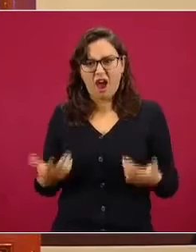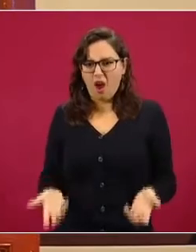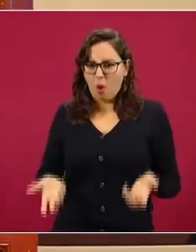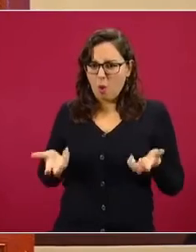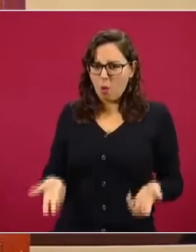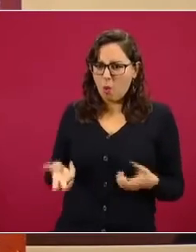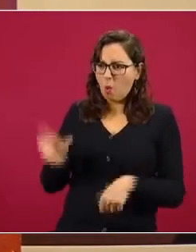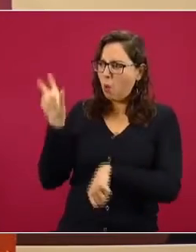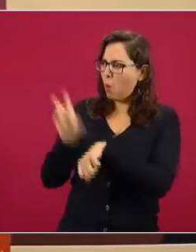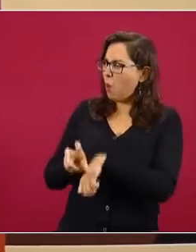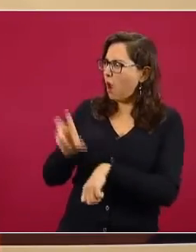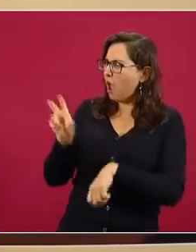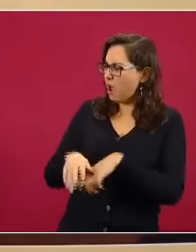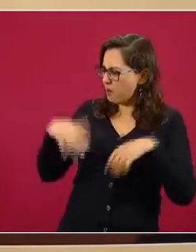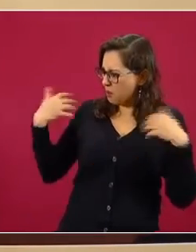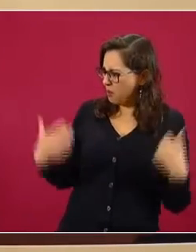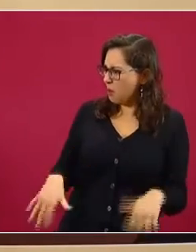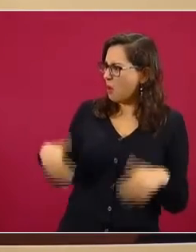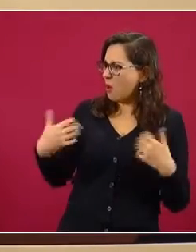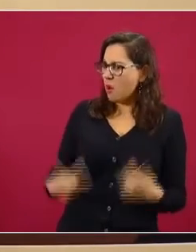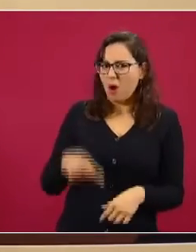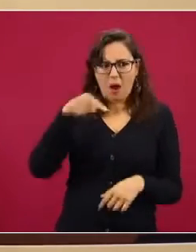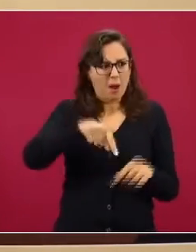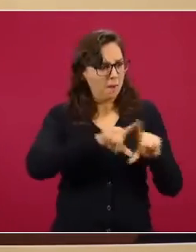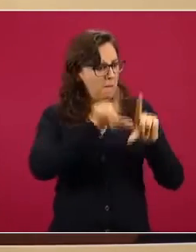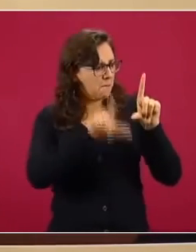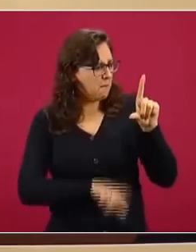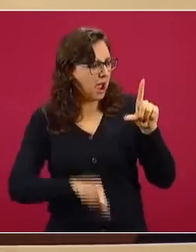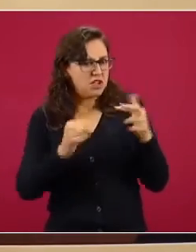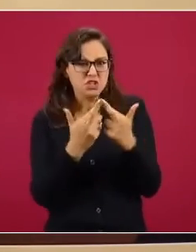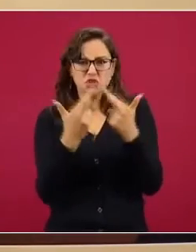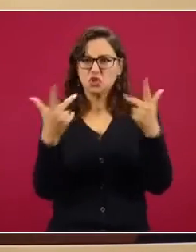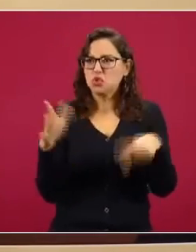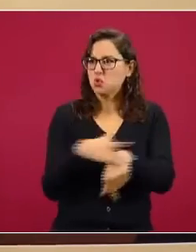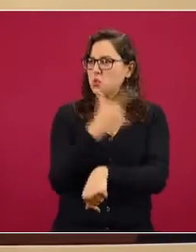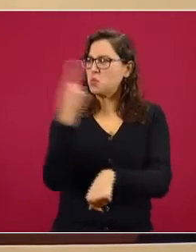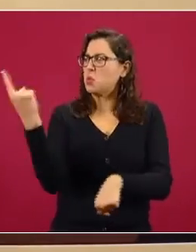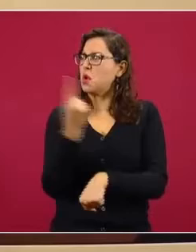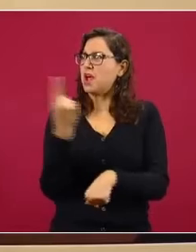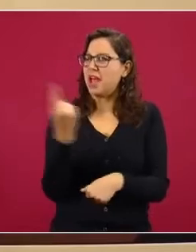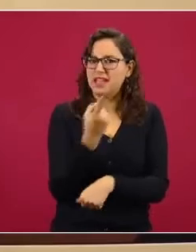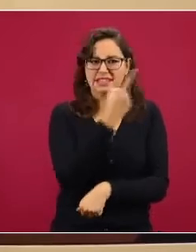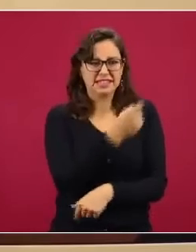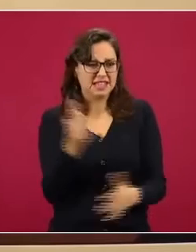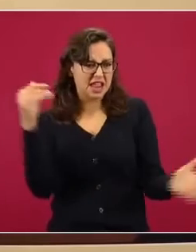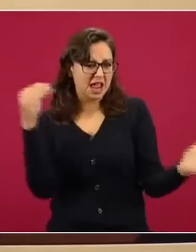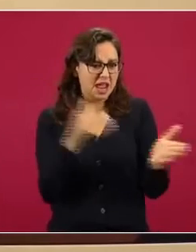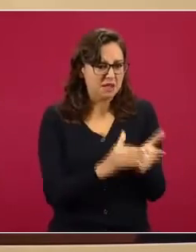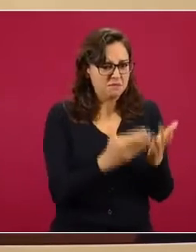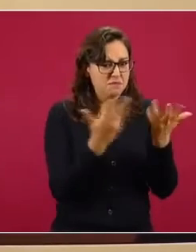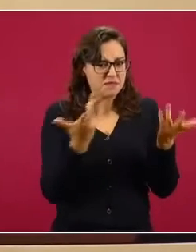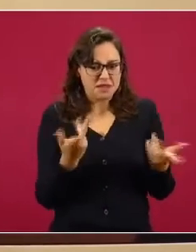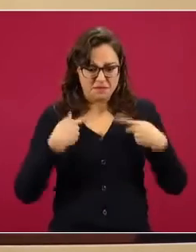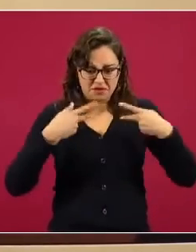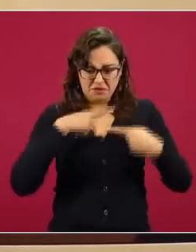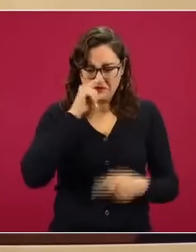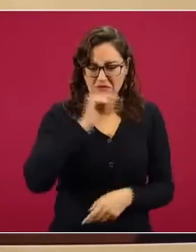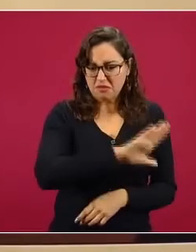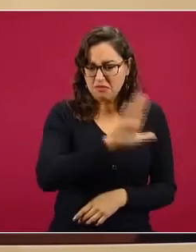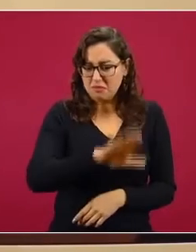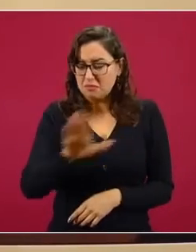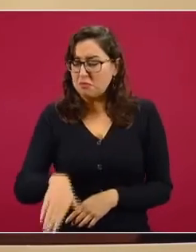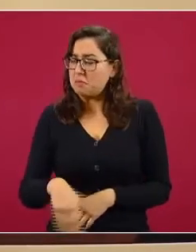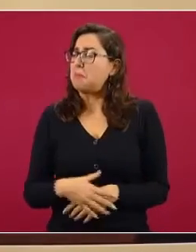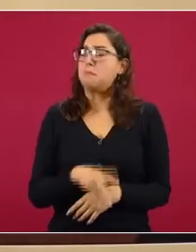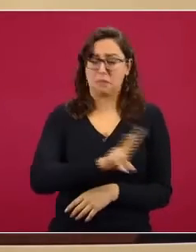somos un país roto por las 100 mil muertes por el coronavirus por supuesto que es una tragedia y cada muerto es una